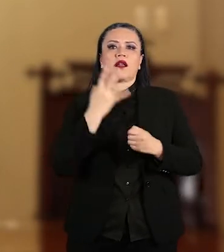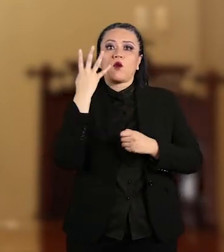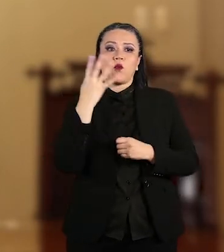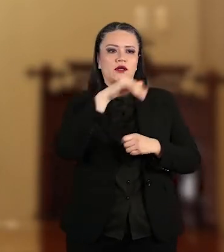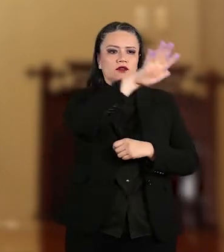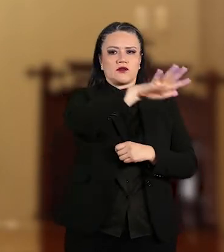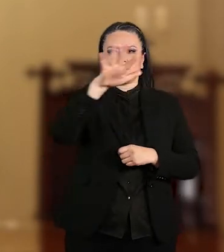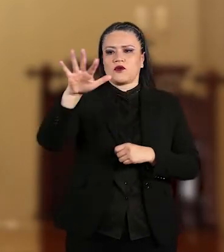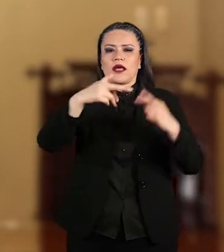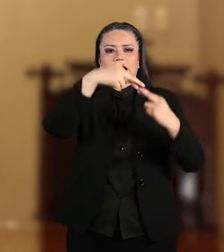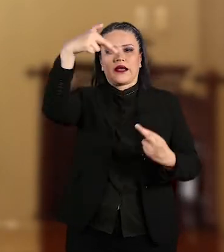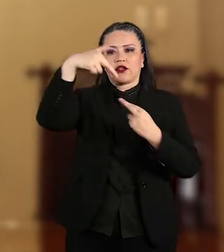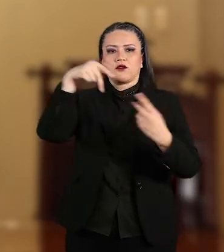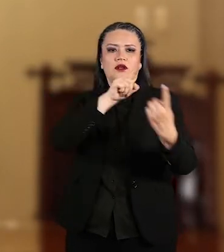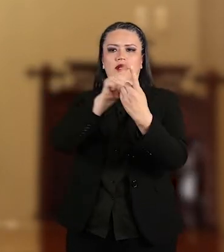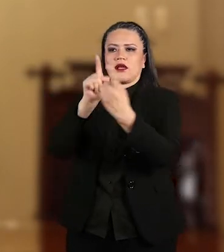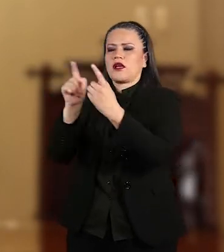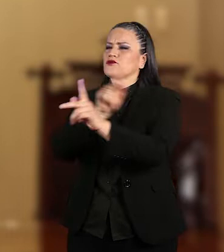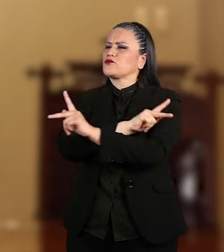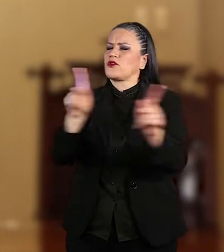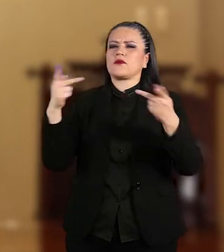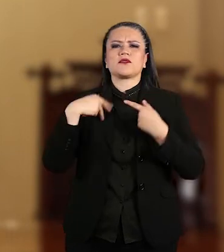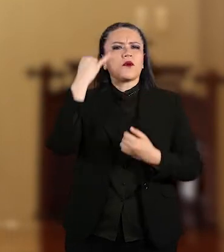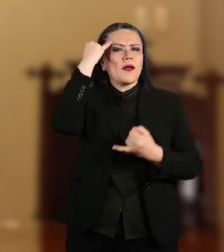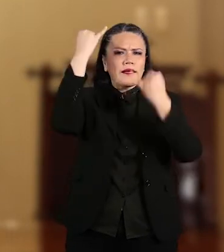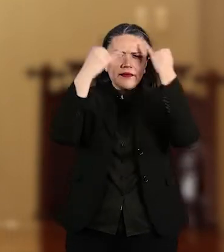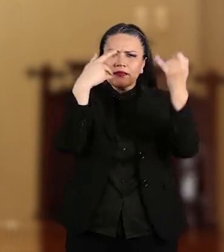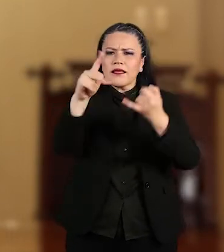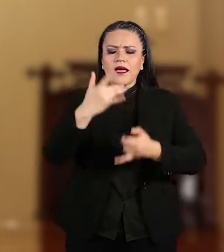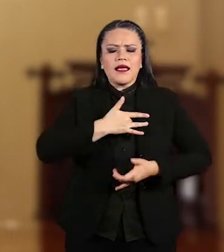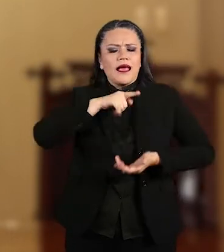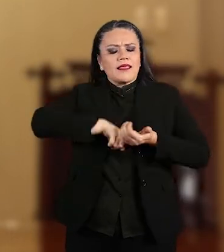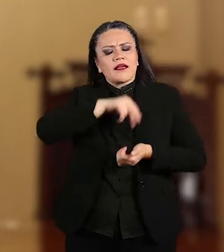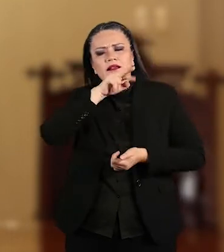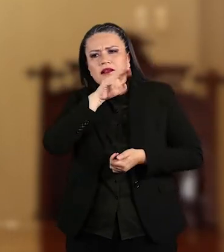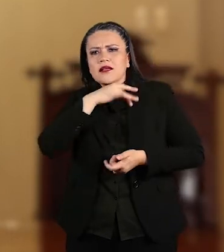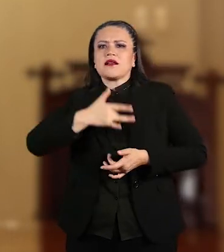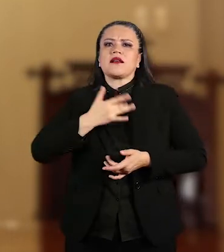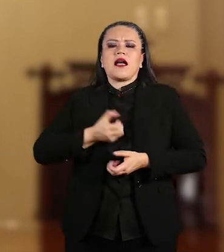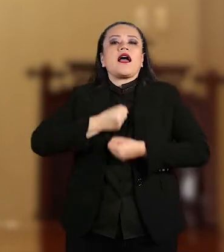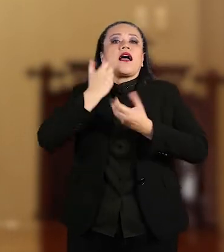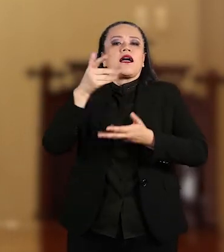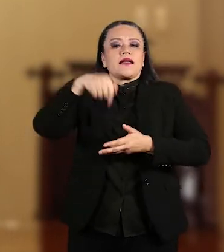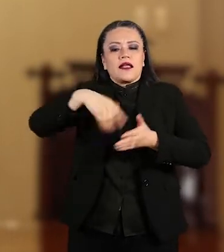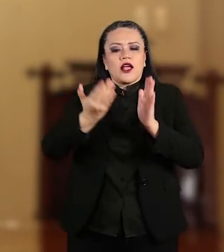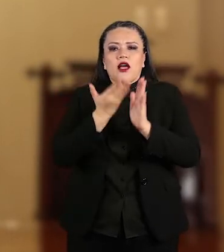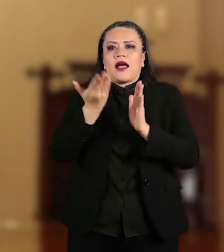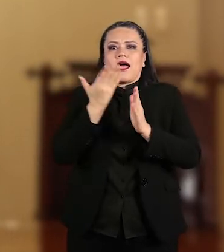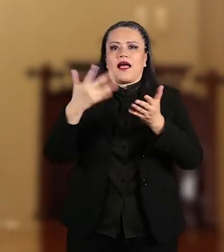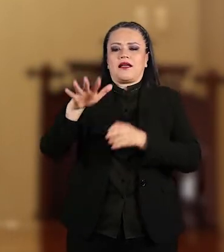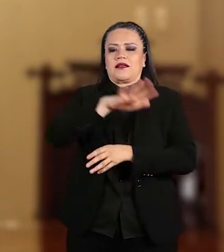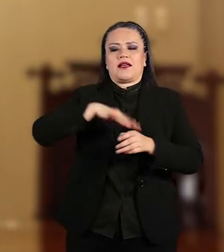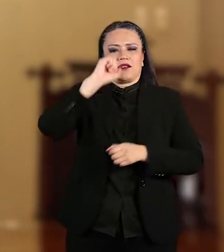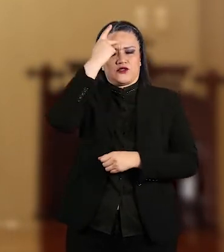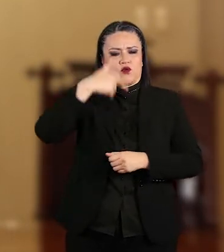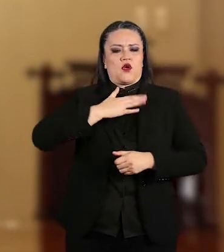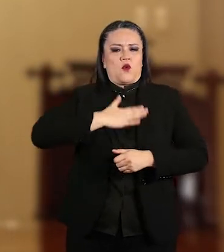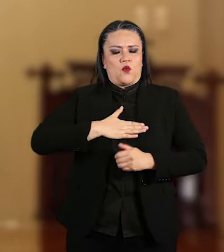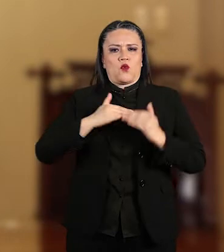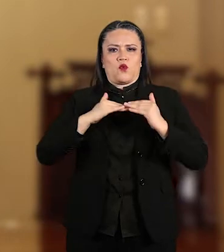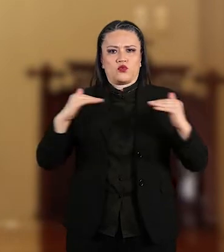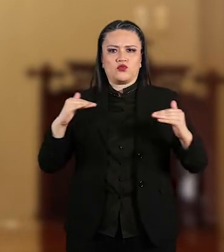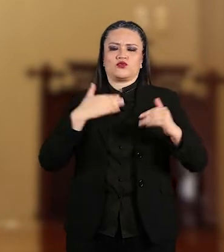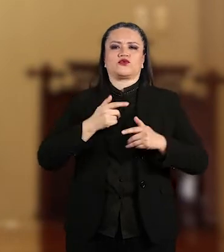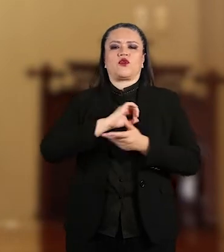regiones del Estado y a todas las personas que nos aportaron sus ideas, anhelos e inquietudes para construir un San Luis Potosí más justo,